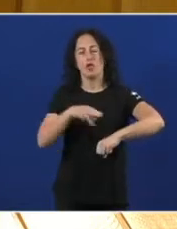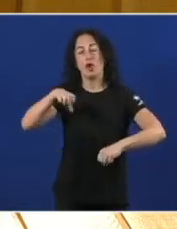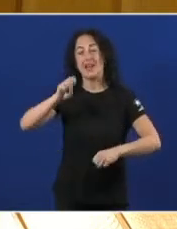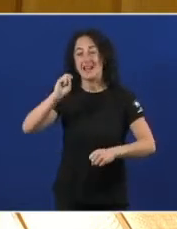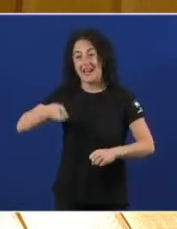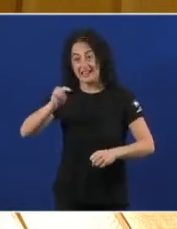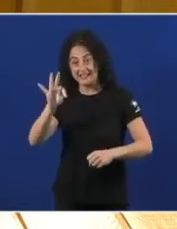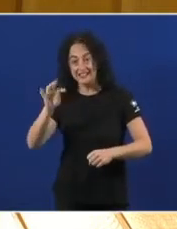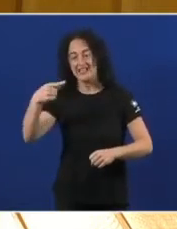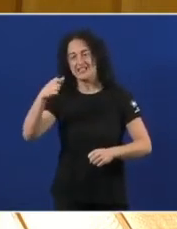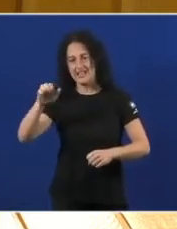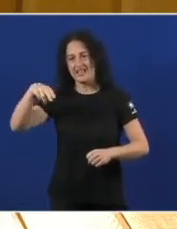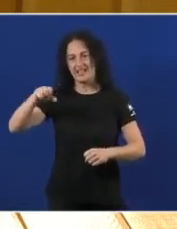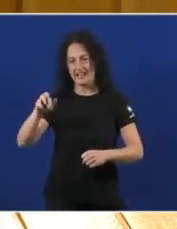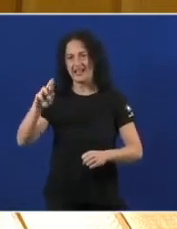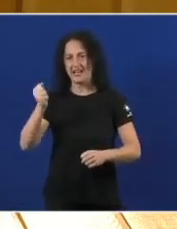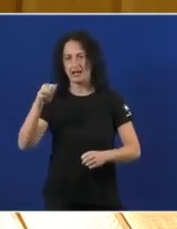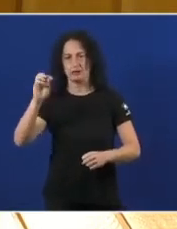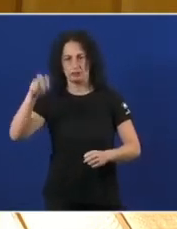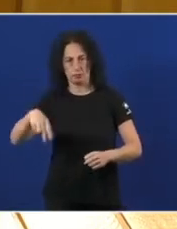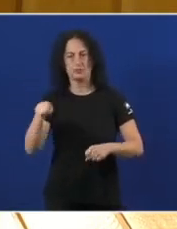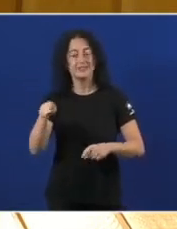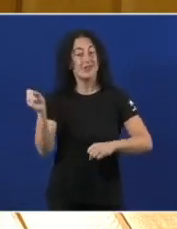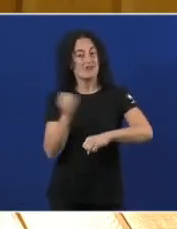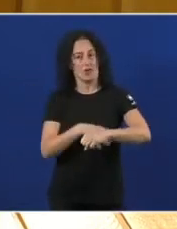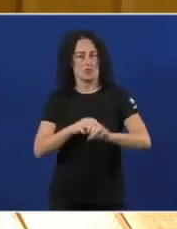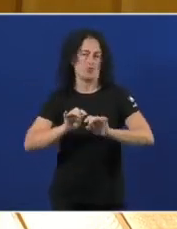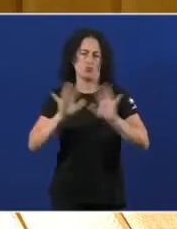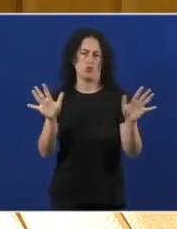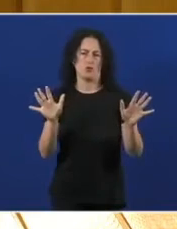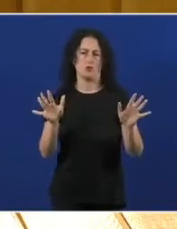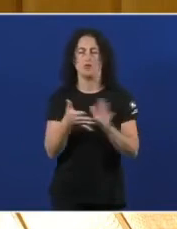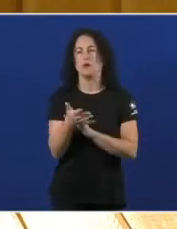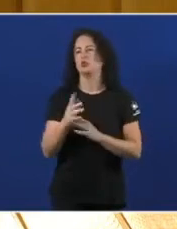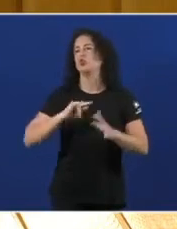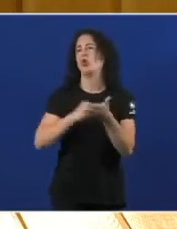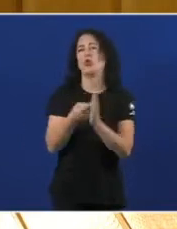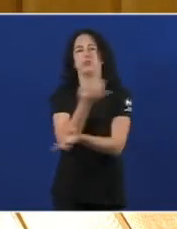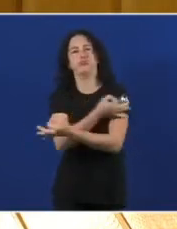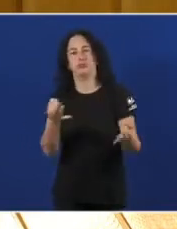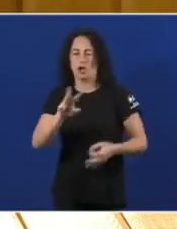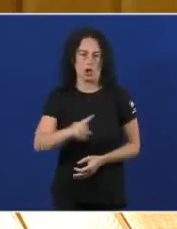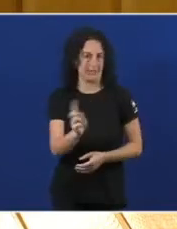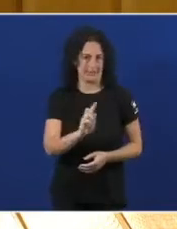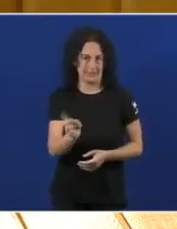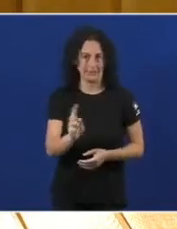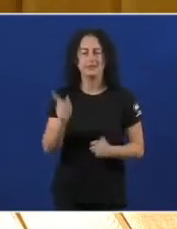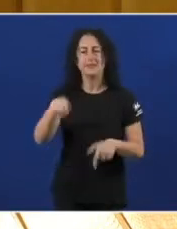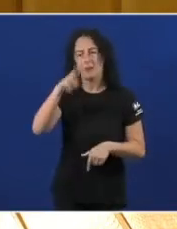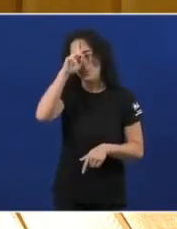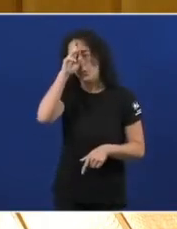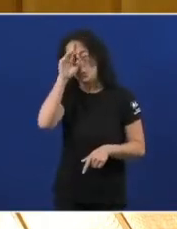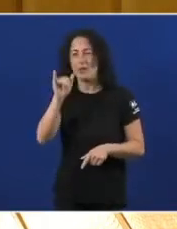Generation Non estemos moi claro Que estes fondos Non son a panacea Tamén nos preocupa Que traían na cara Ve